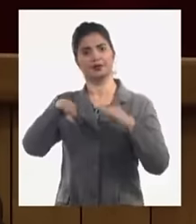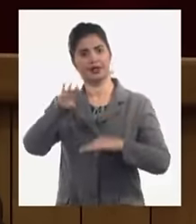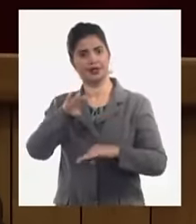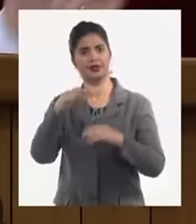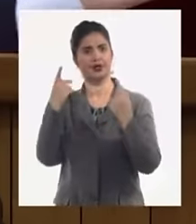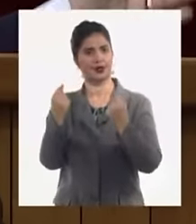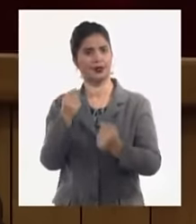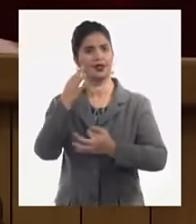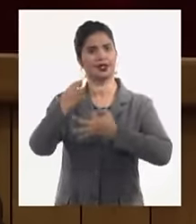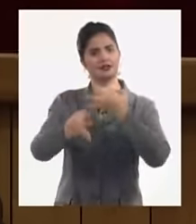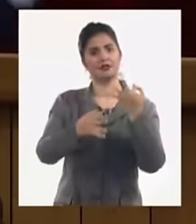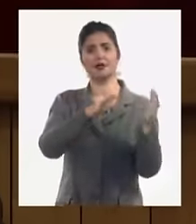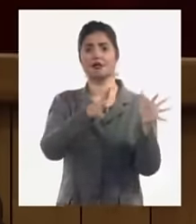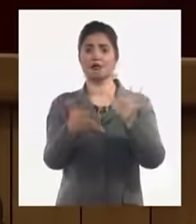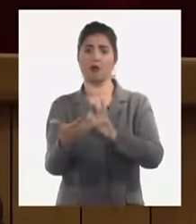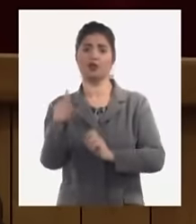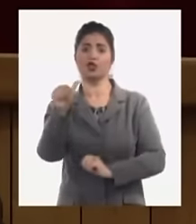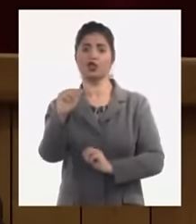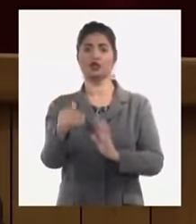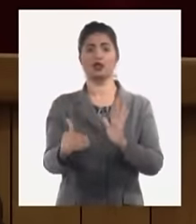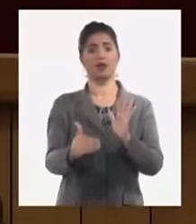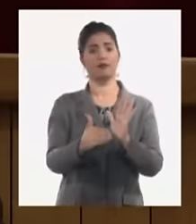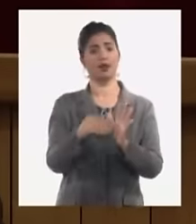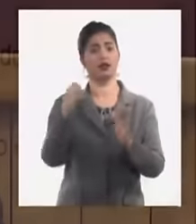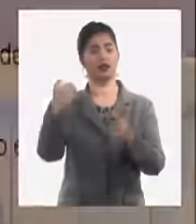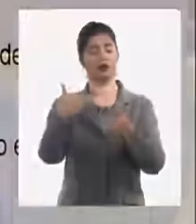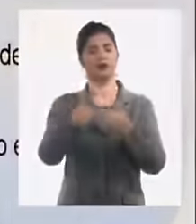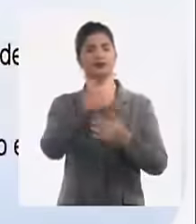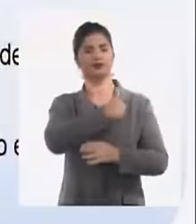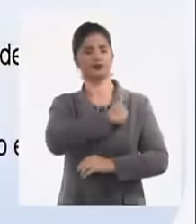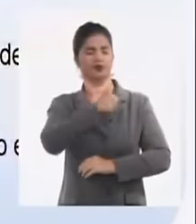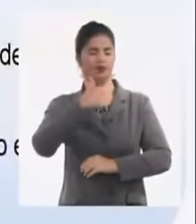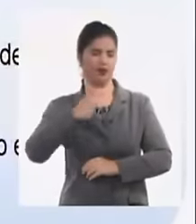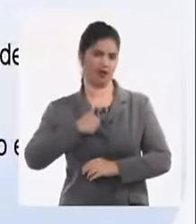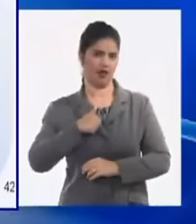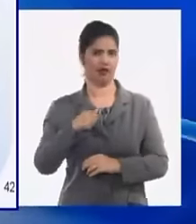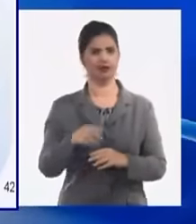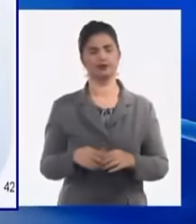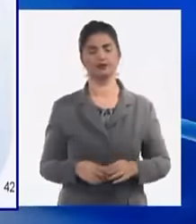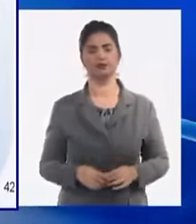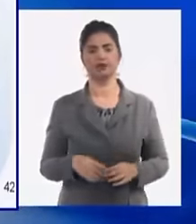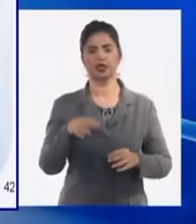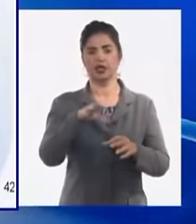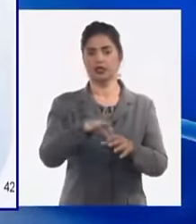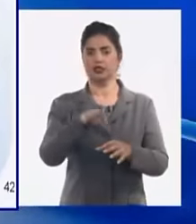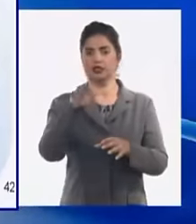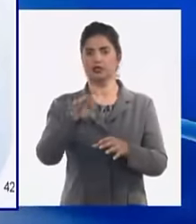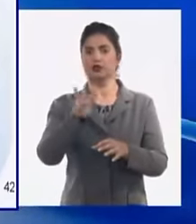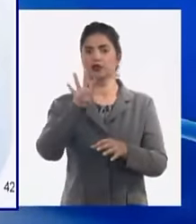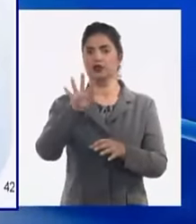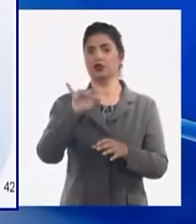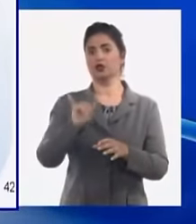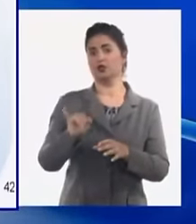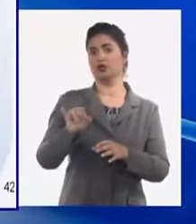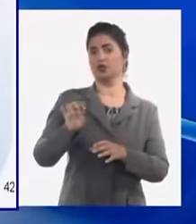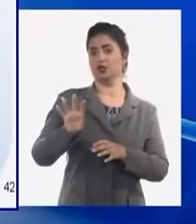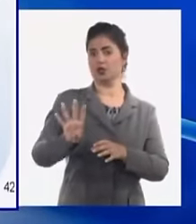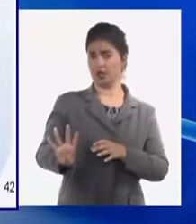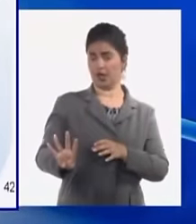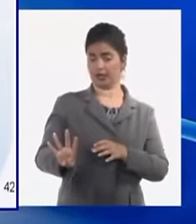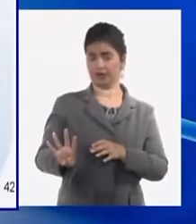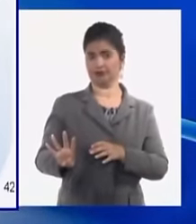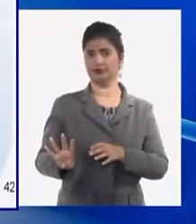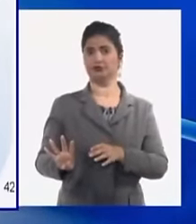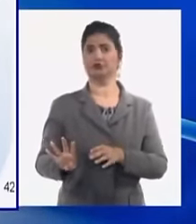más de 5.000 cooperativas en sentido general pero de ellas solo 464 no